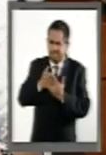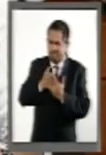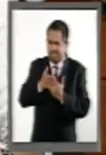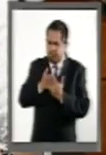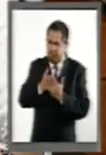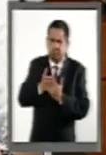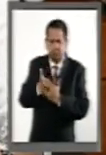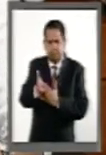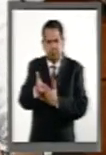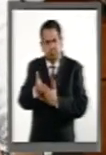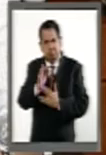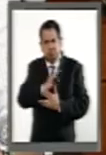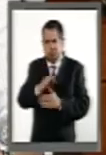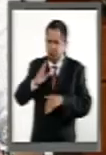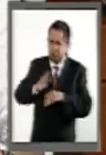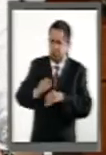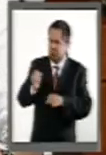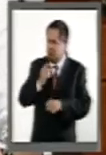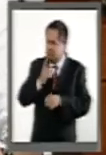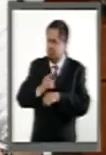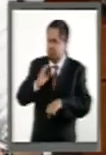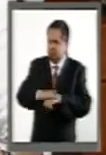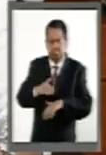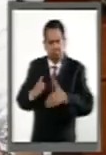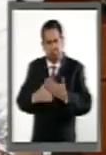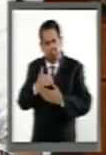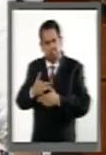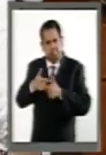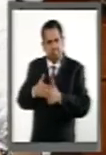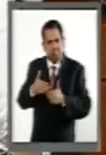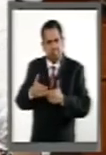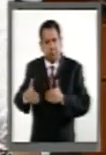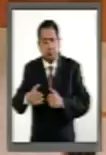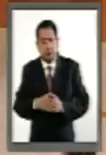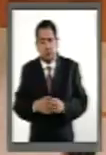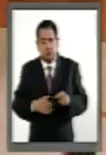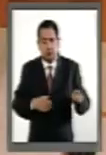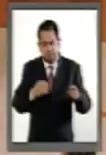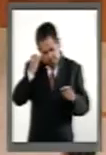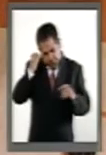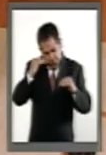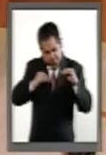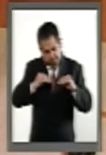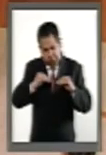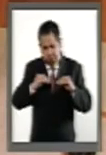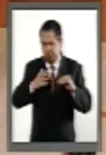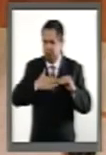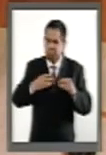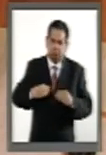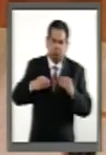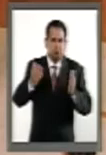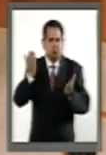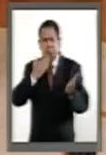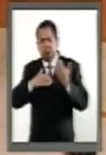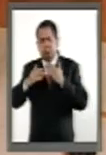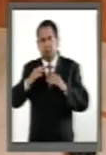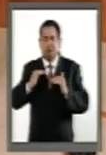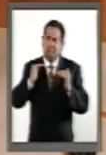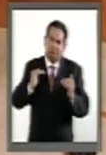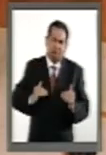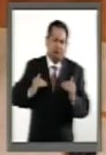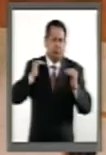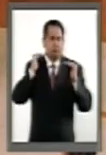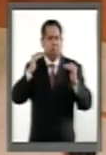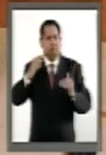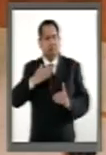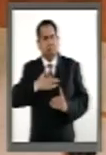una ventana de oportunidades para trascender, construir una historia de éxito y poner en alto, muy en alto,